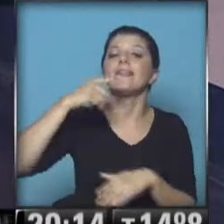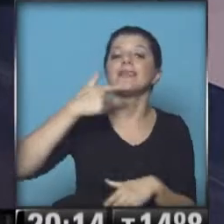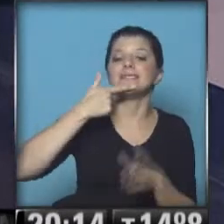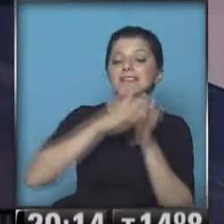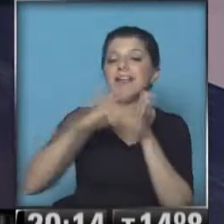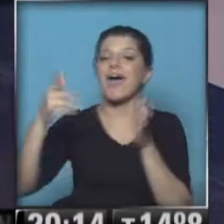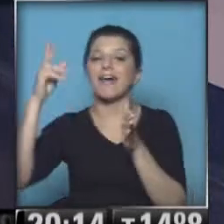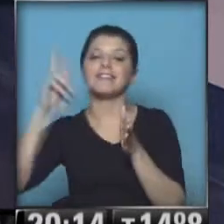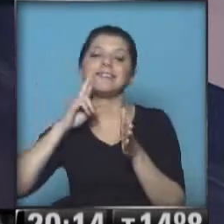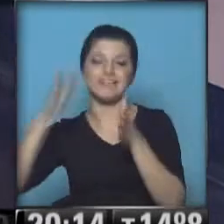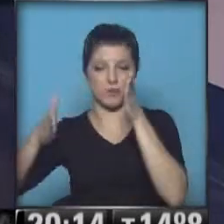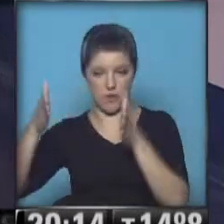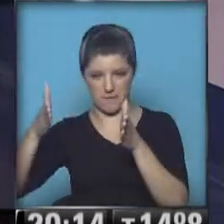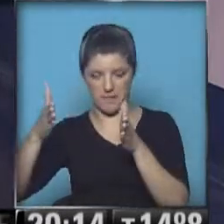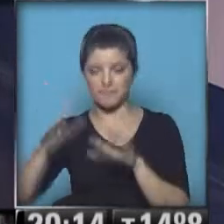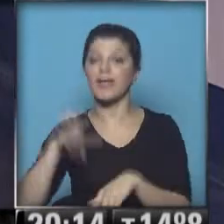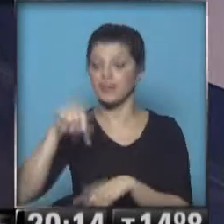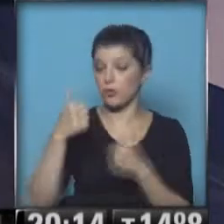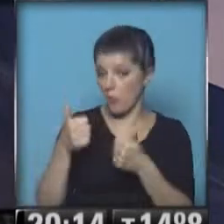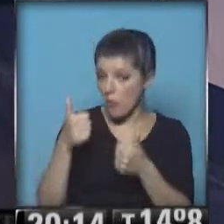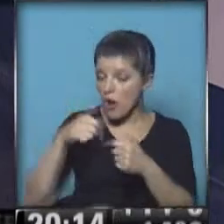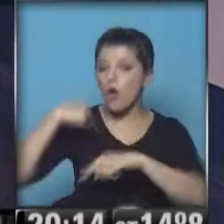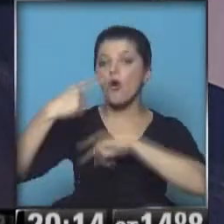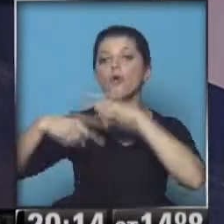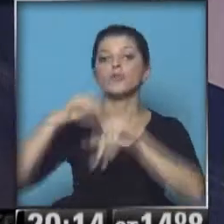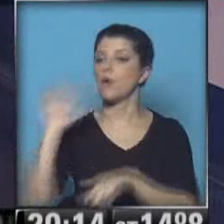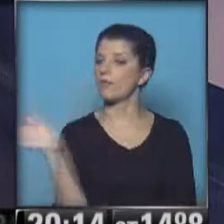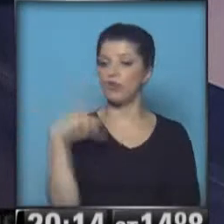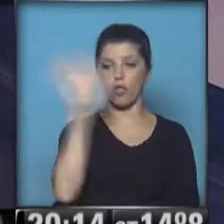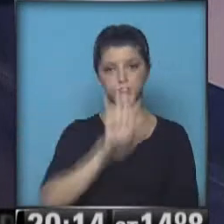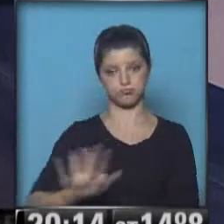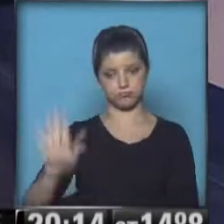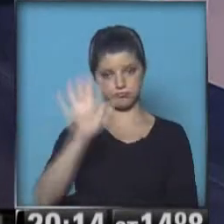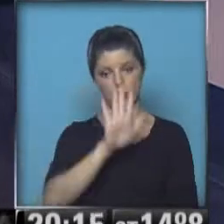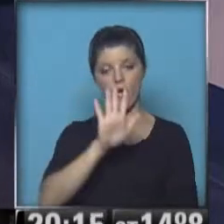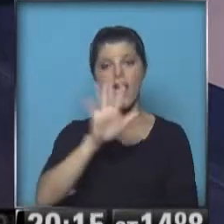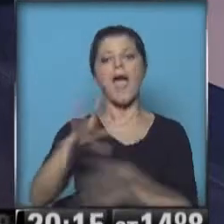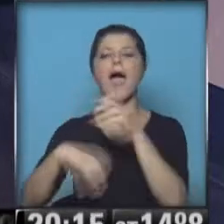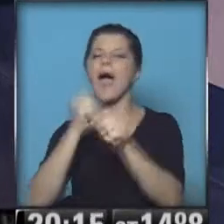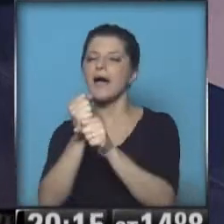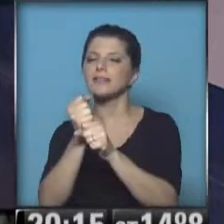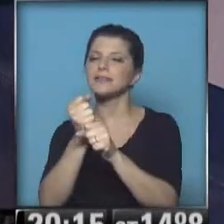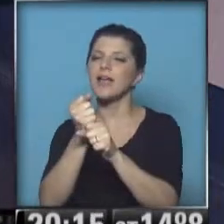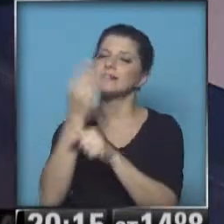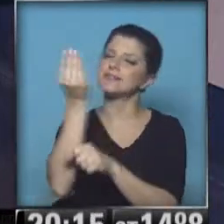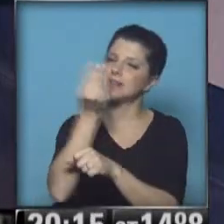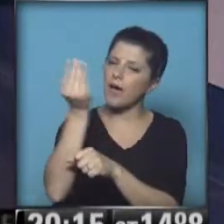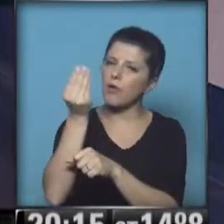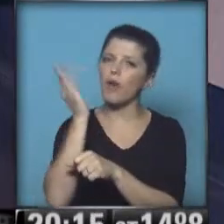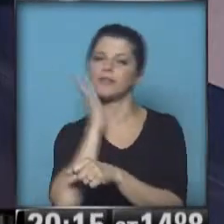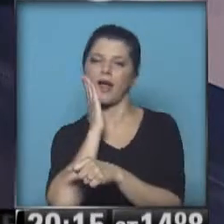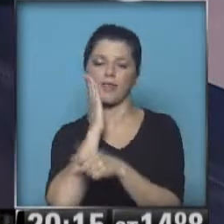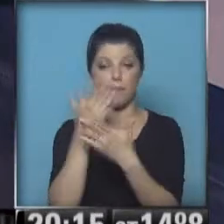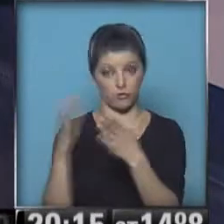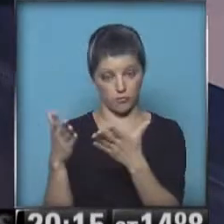grados las temperaturas. El buen tiempo va a continuar en toda la provincia de Buenos Aires, por lo menos hasta el día sábado a la tarde.